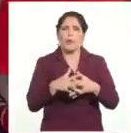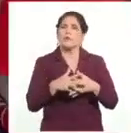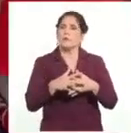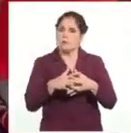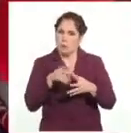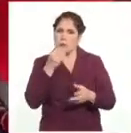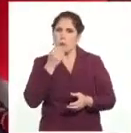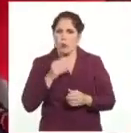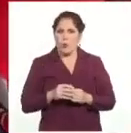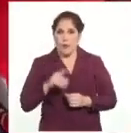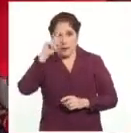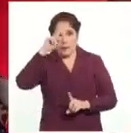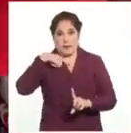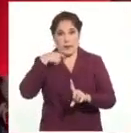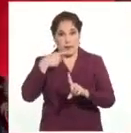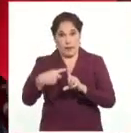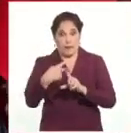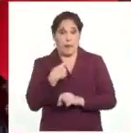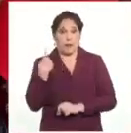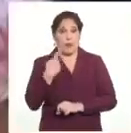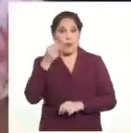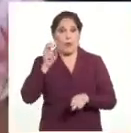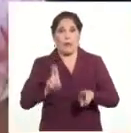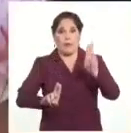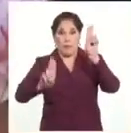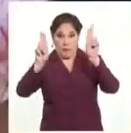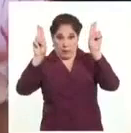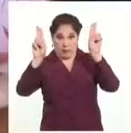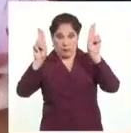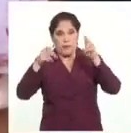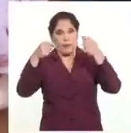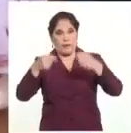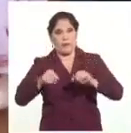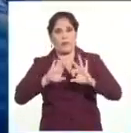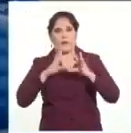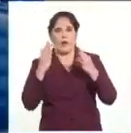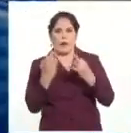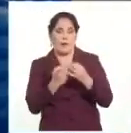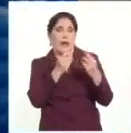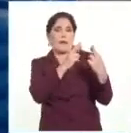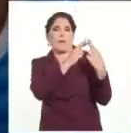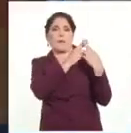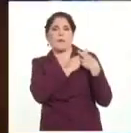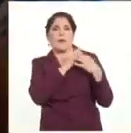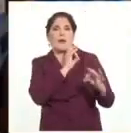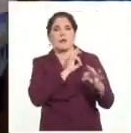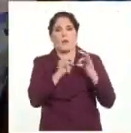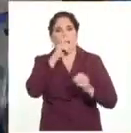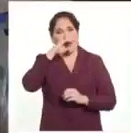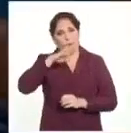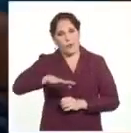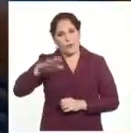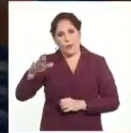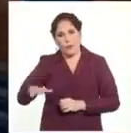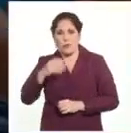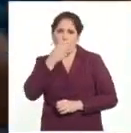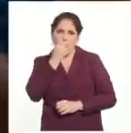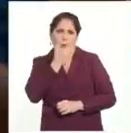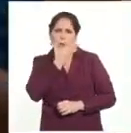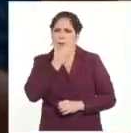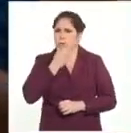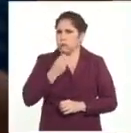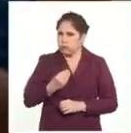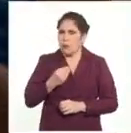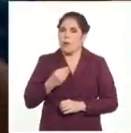En septiembre los cubanos votarán por un código donde se define a la familia como responsable de asegurar a las niñas, a los niños y adolescentes,